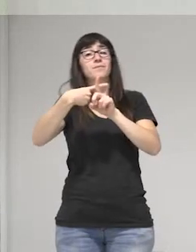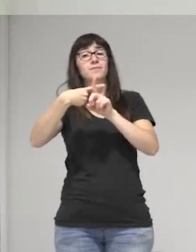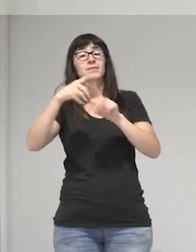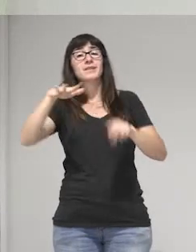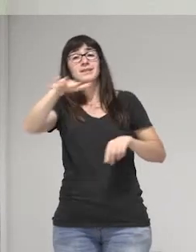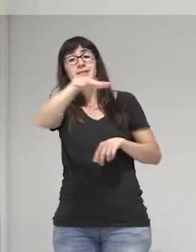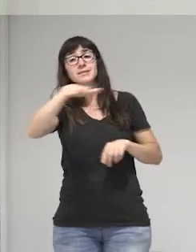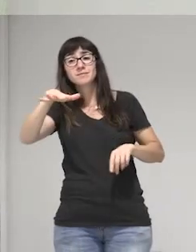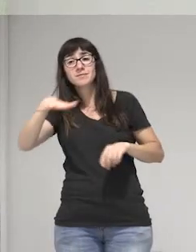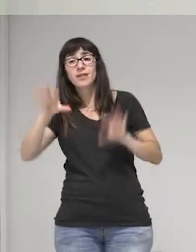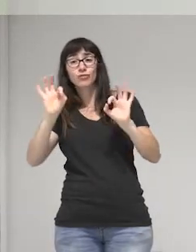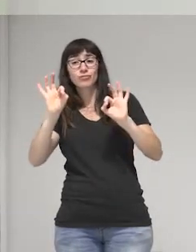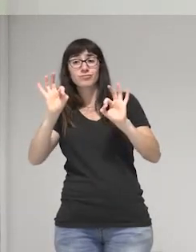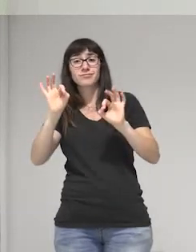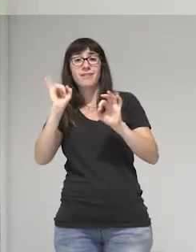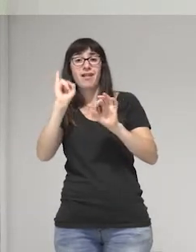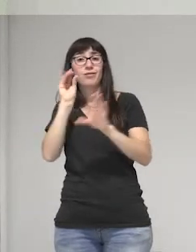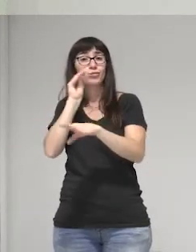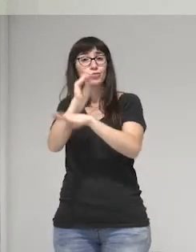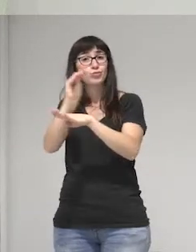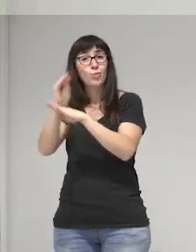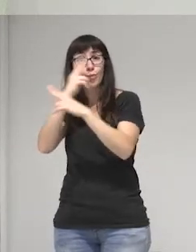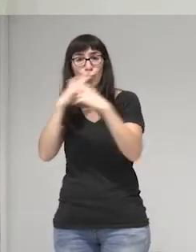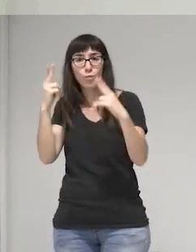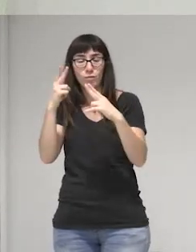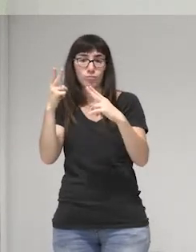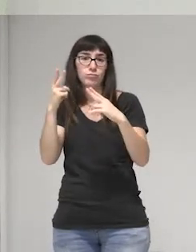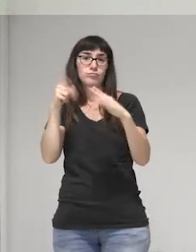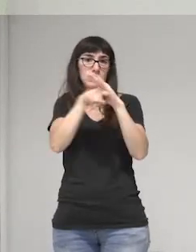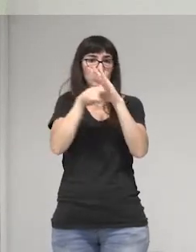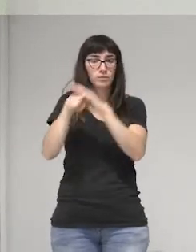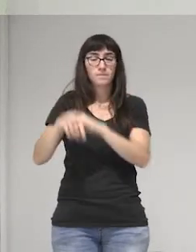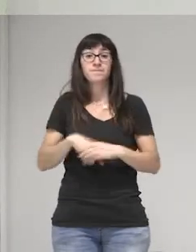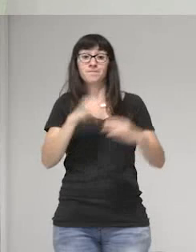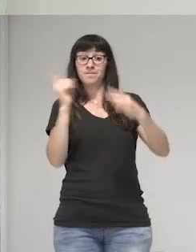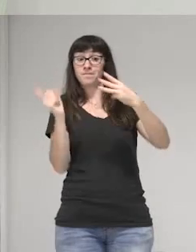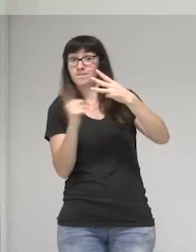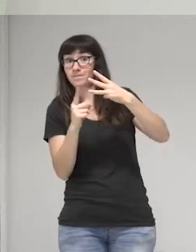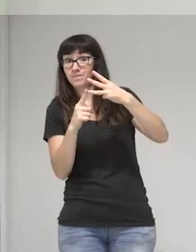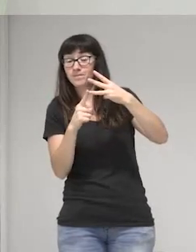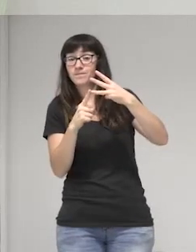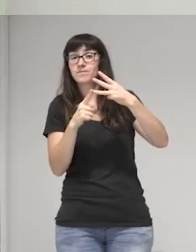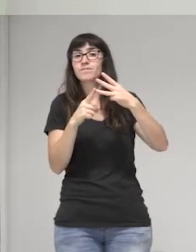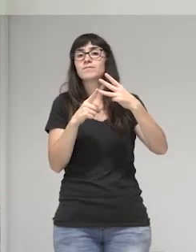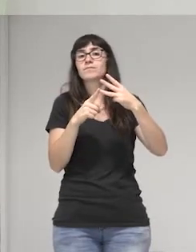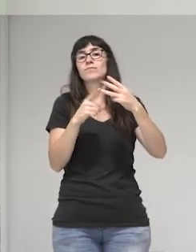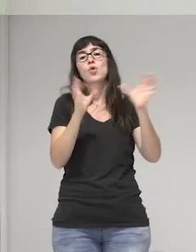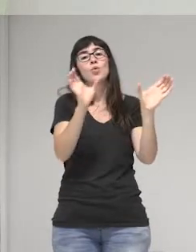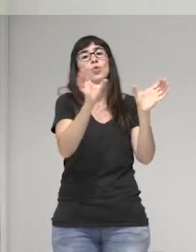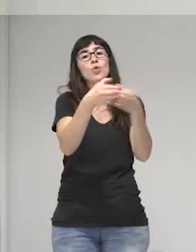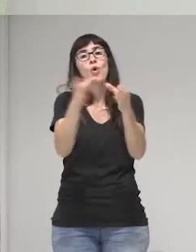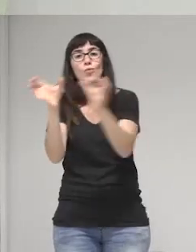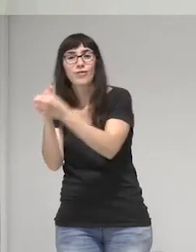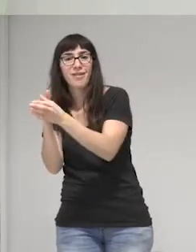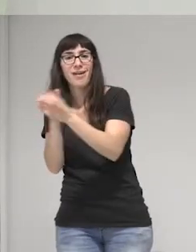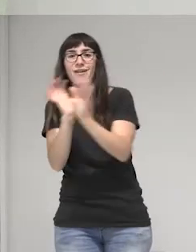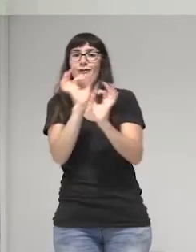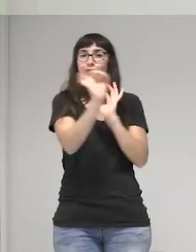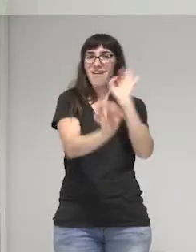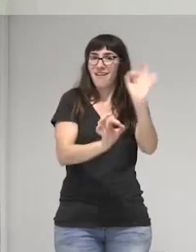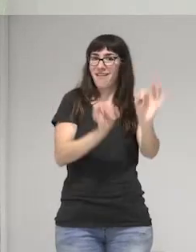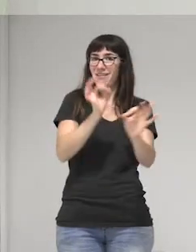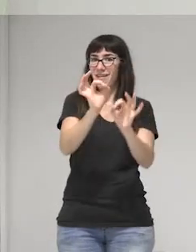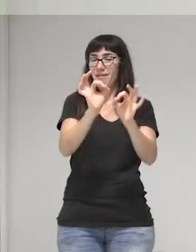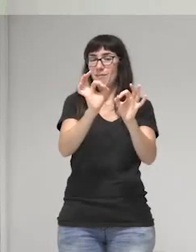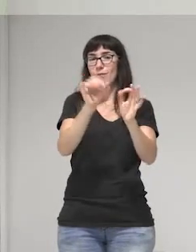reciben fondos públicos. Y el tercero, el acompañamiento a las comunidades organizadas, a